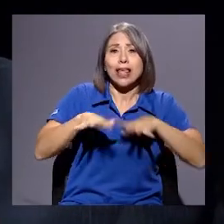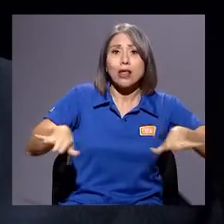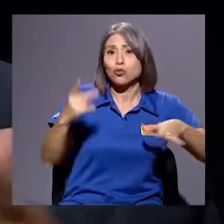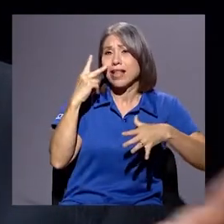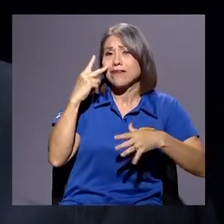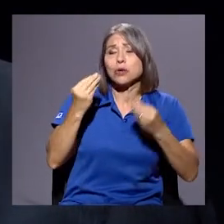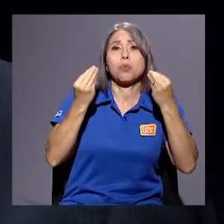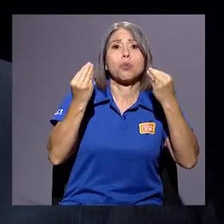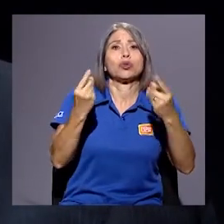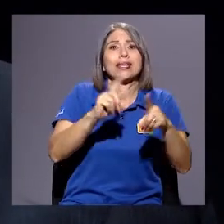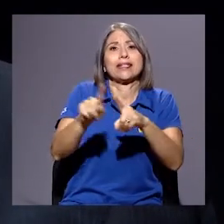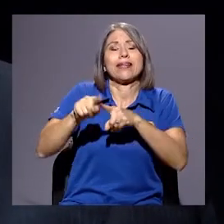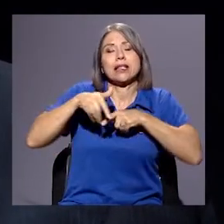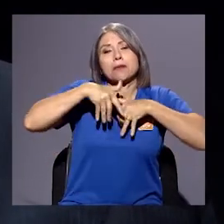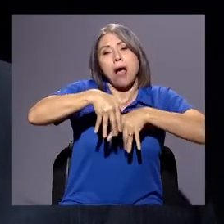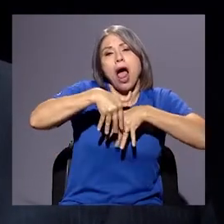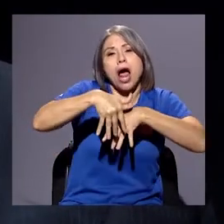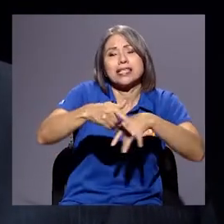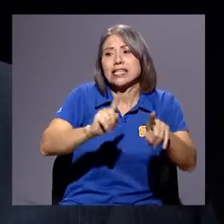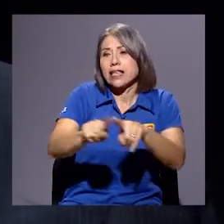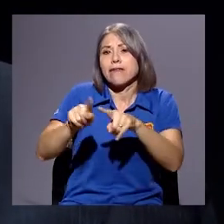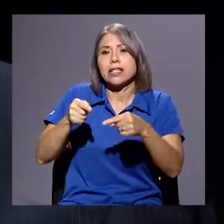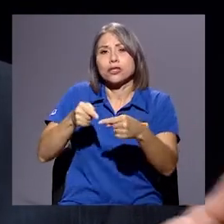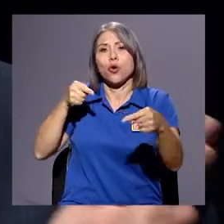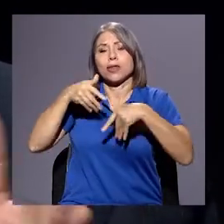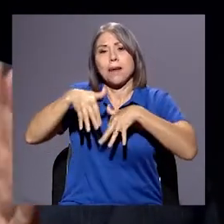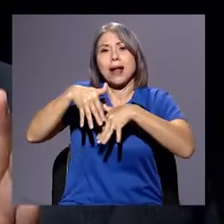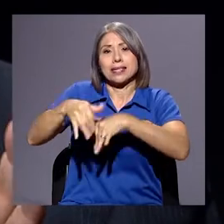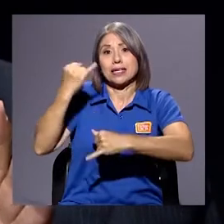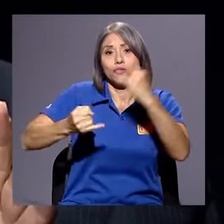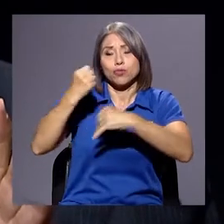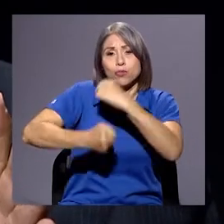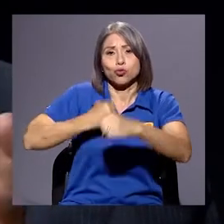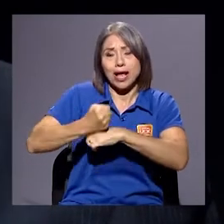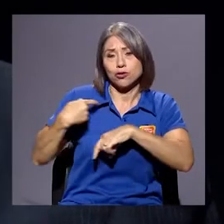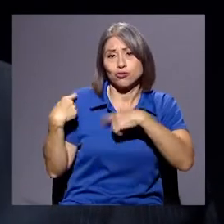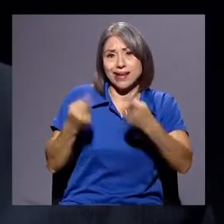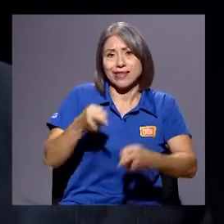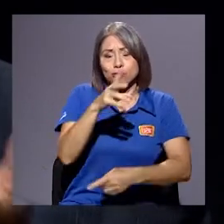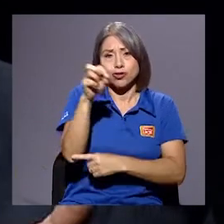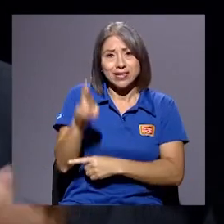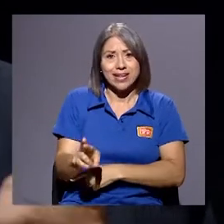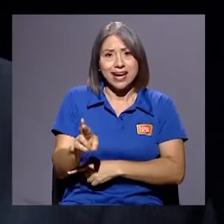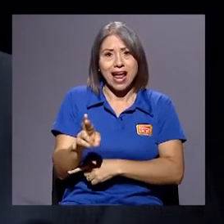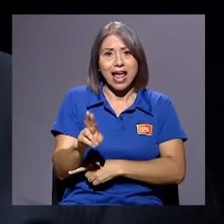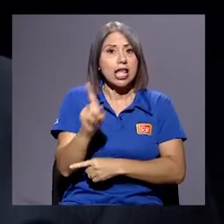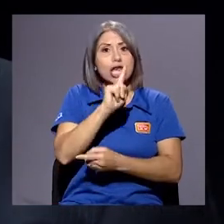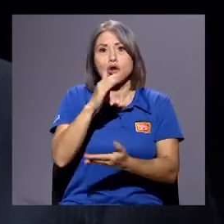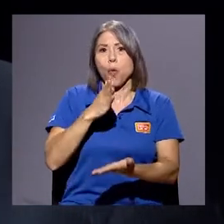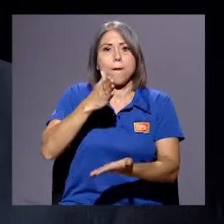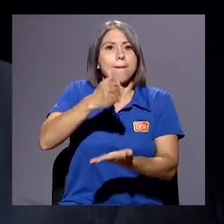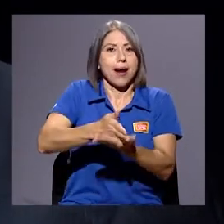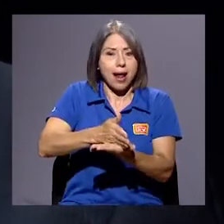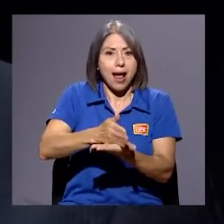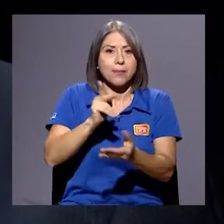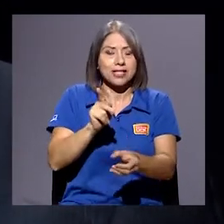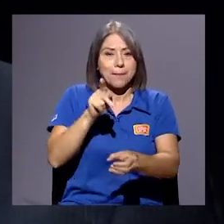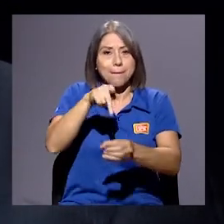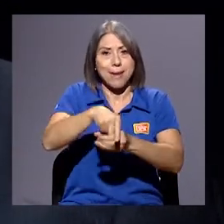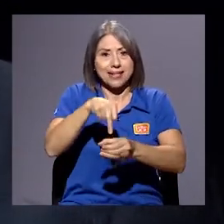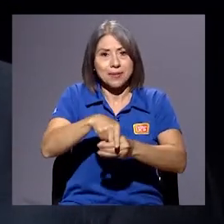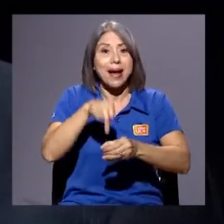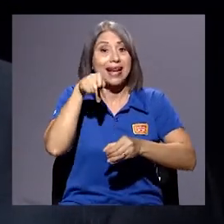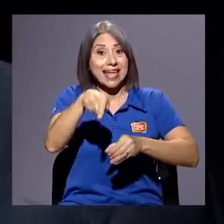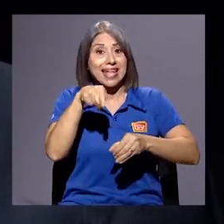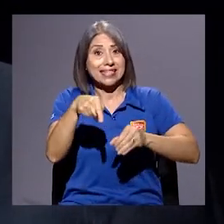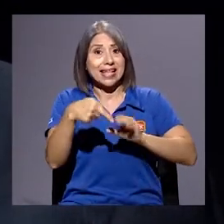contramarchas que hay en los últimos años en Costa Rica. Y no paramos de participar en esas manifestaciones